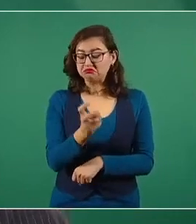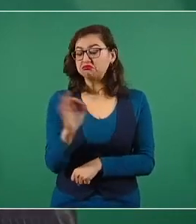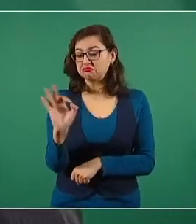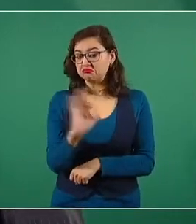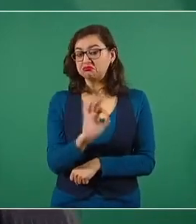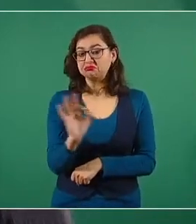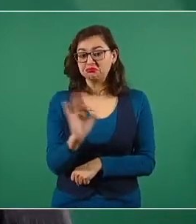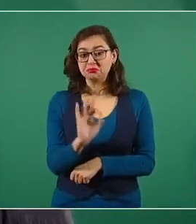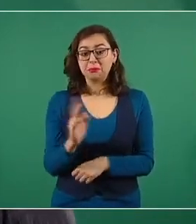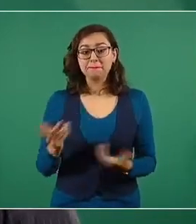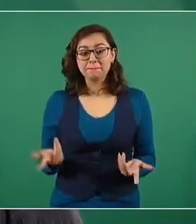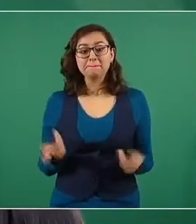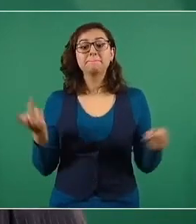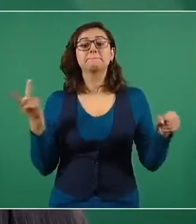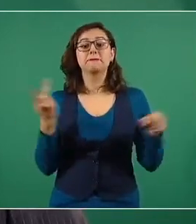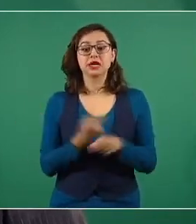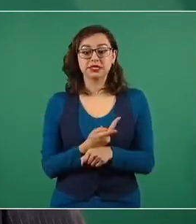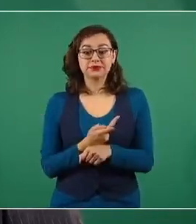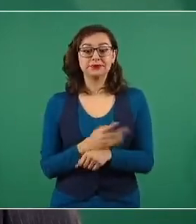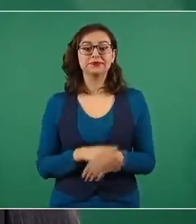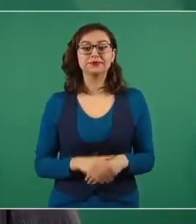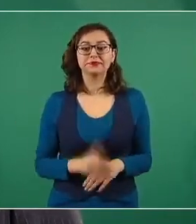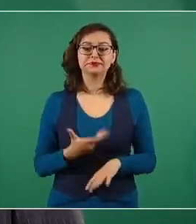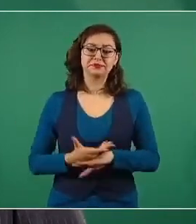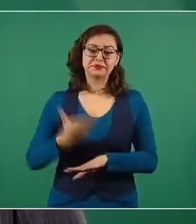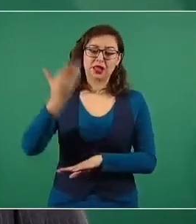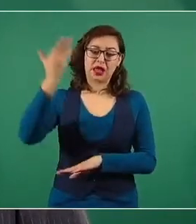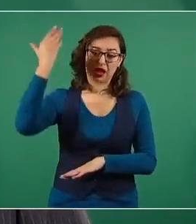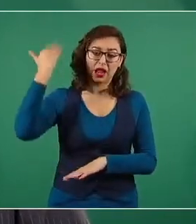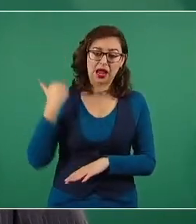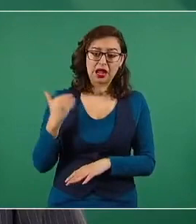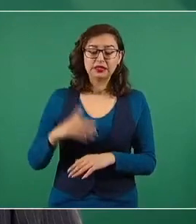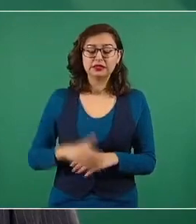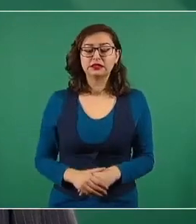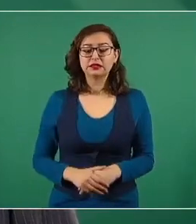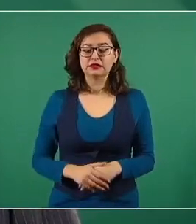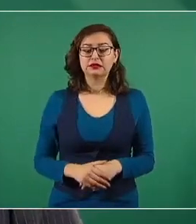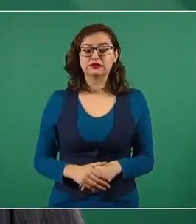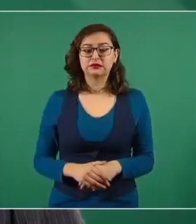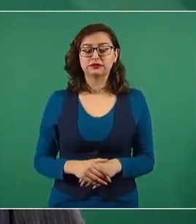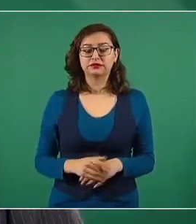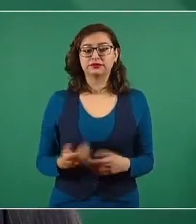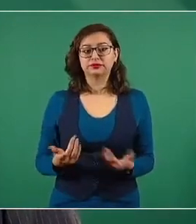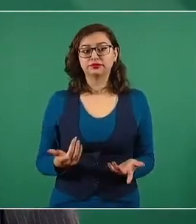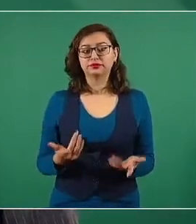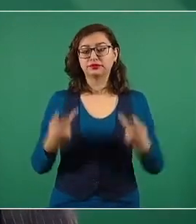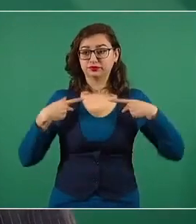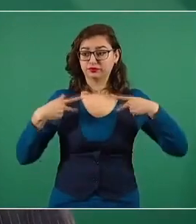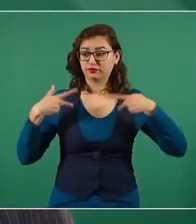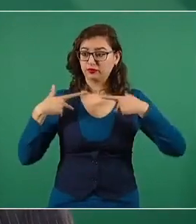Cuando llamábamos al pueblo para que no se aprobara la reforma